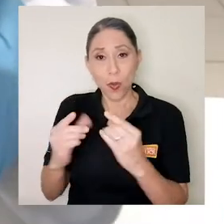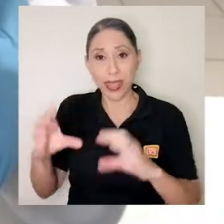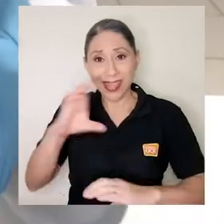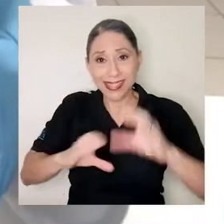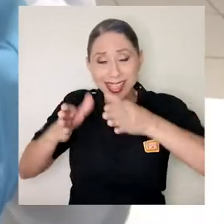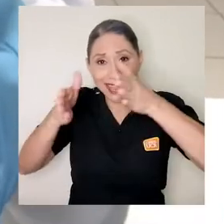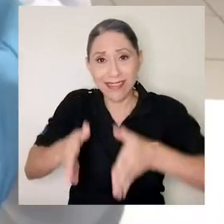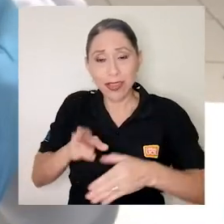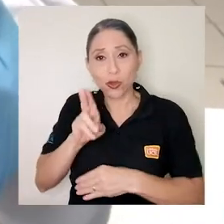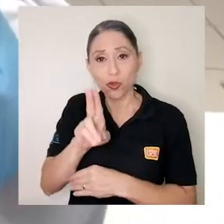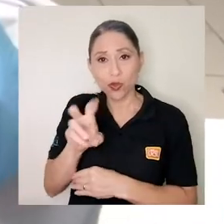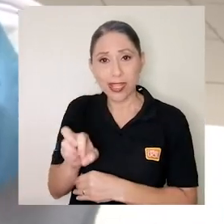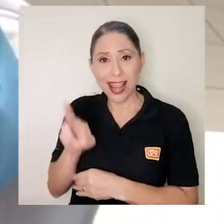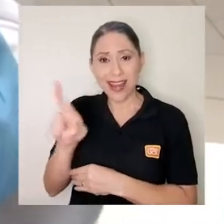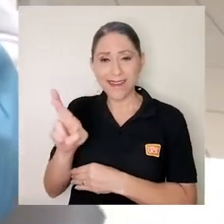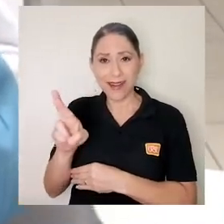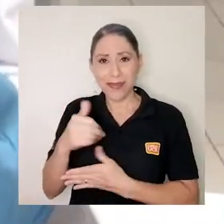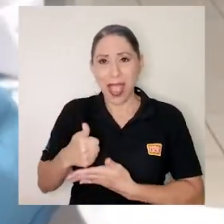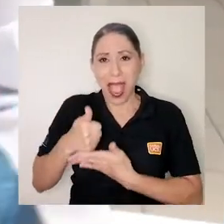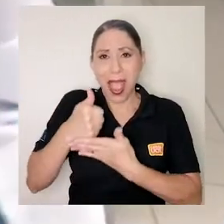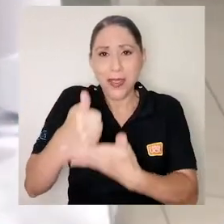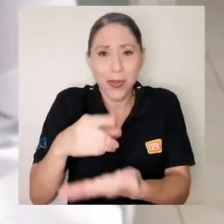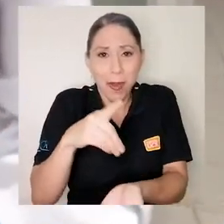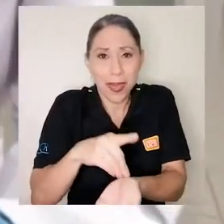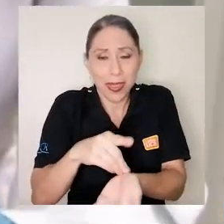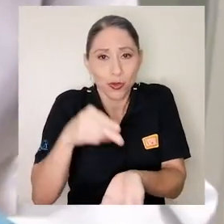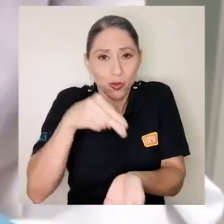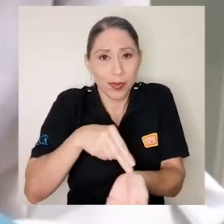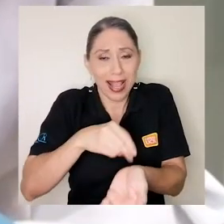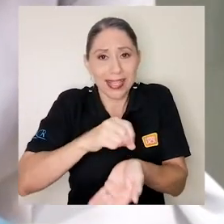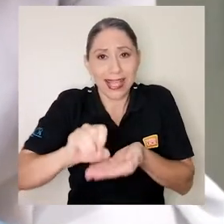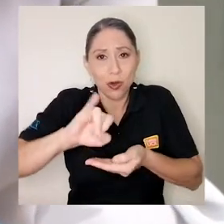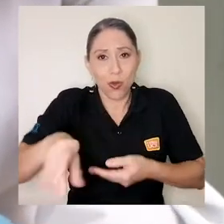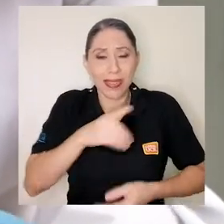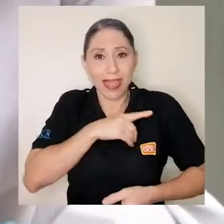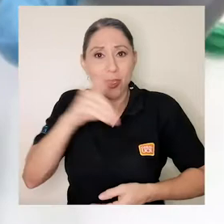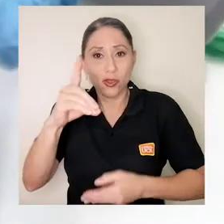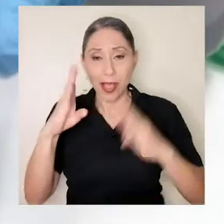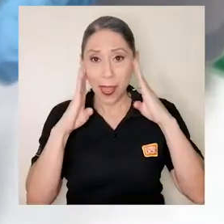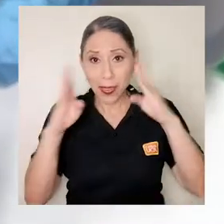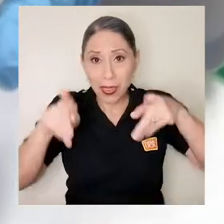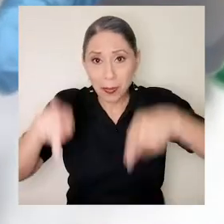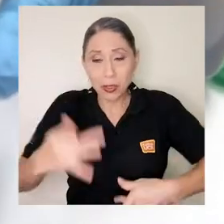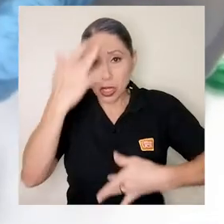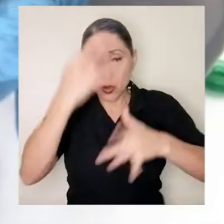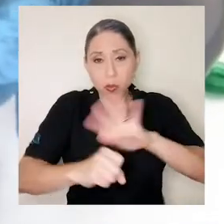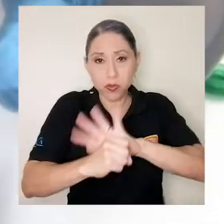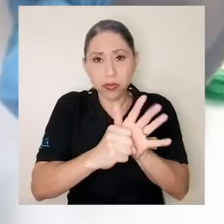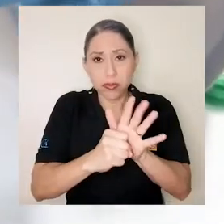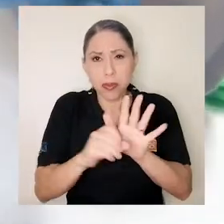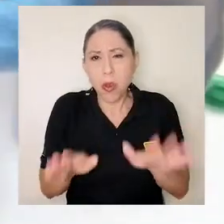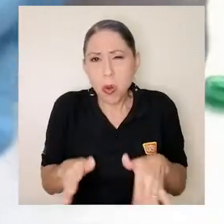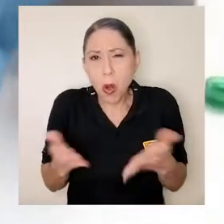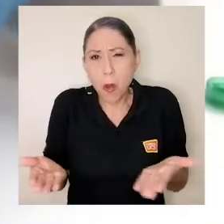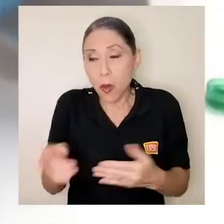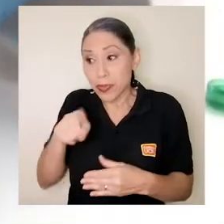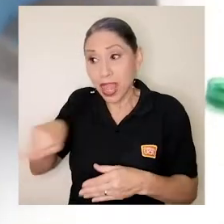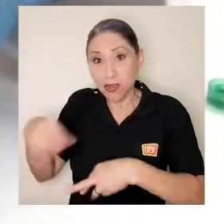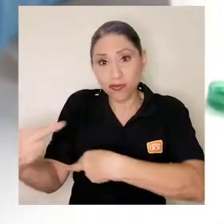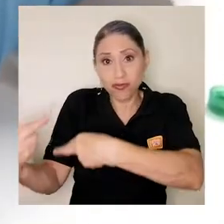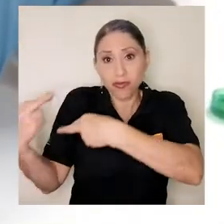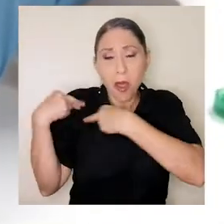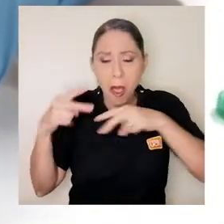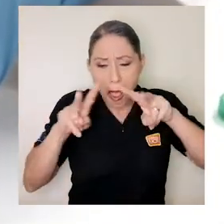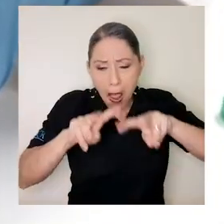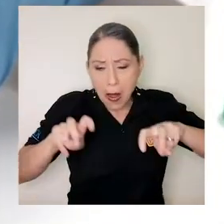los médicos del Hospital San Juan de Dios que atienden a pacientes con COVID-19. ¿Cómo? Ellos son los encargados de